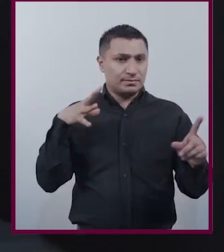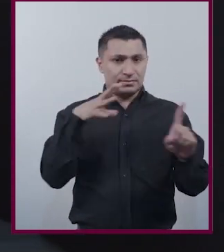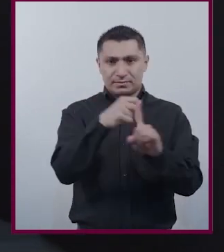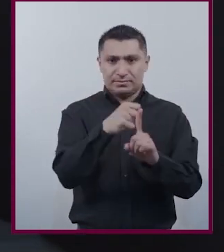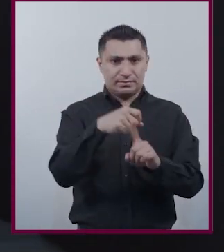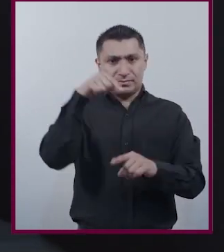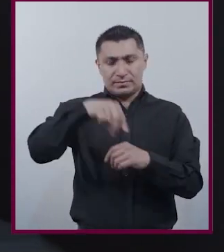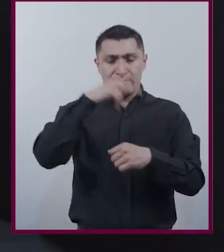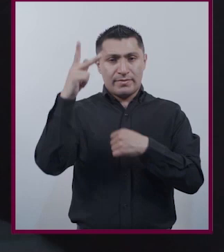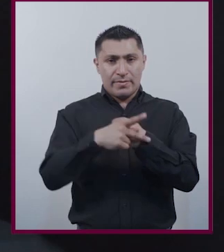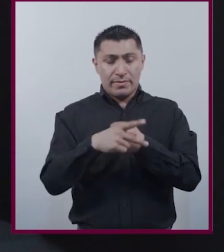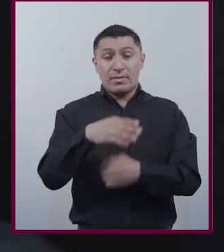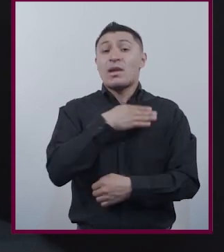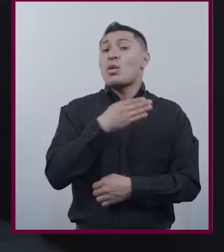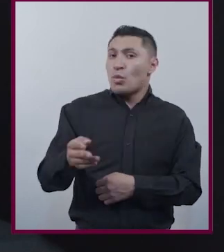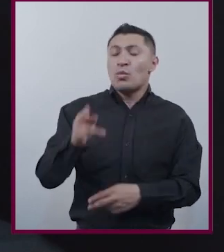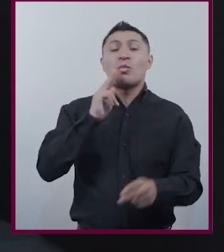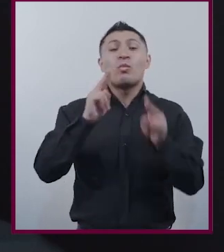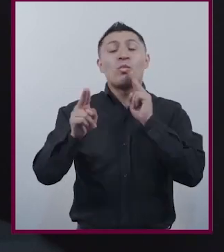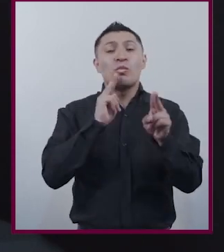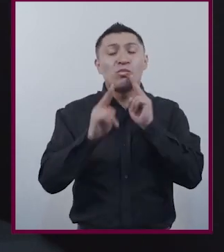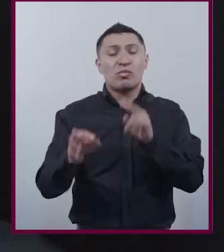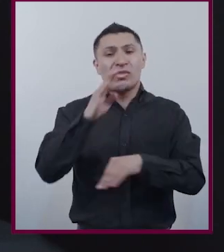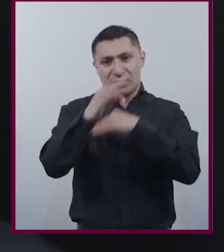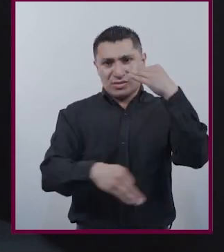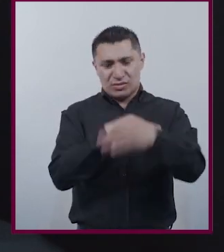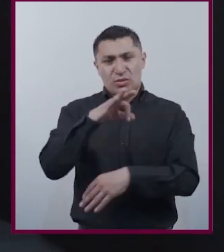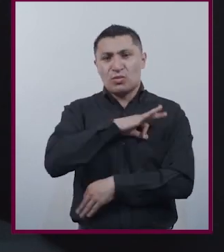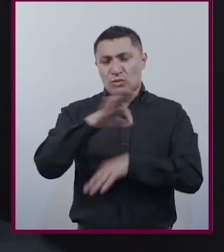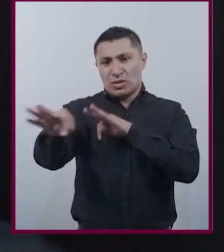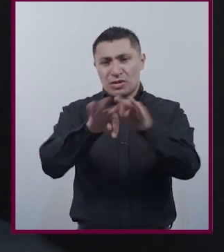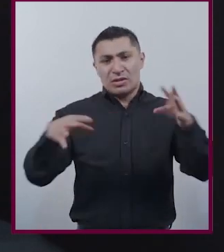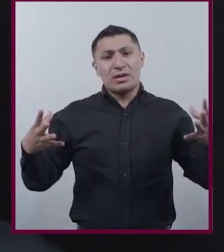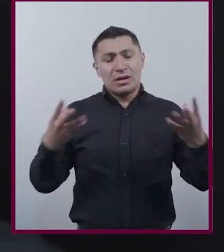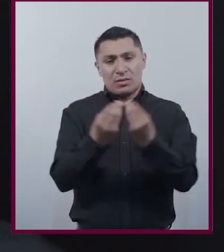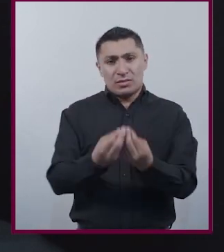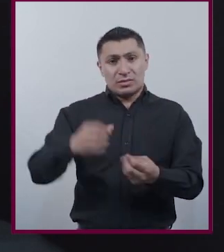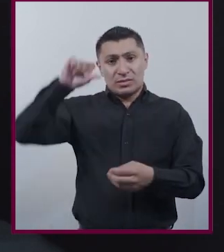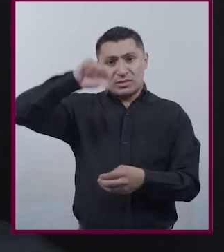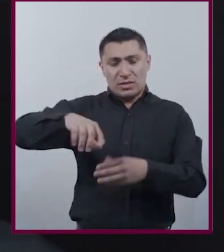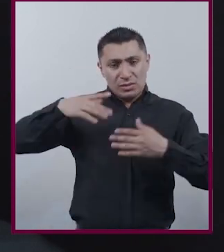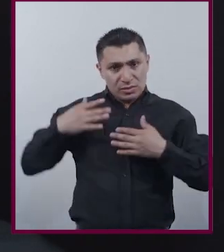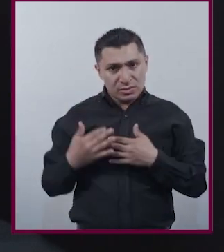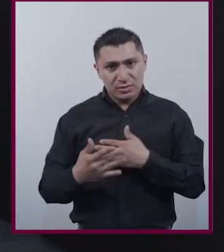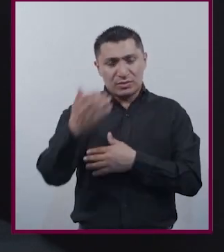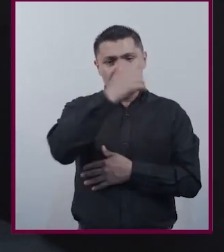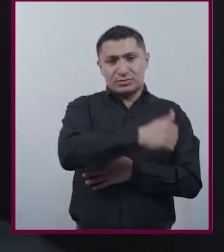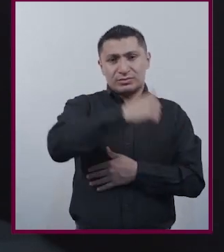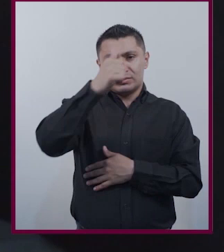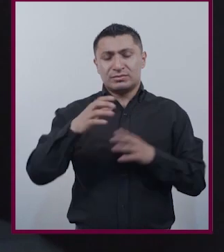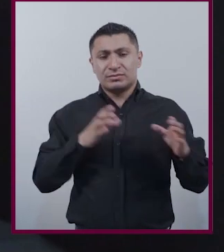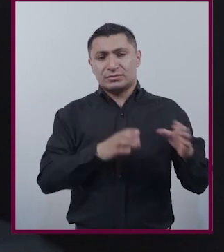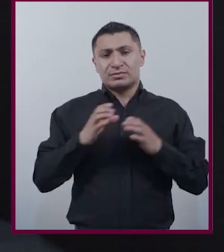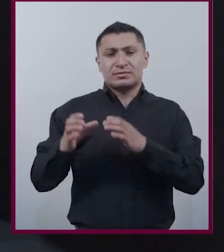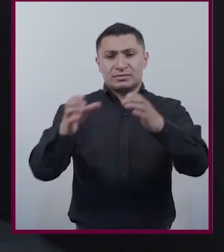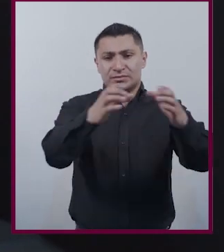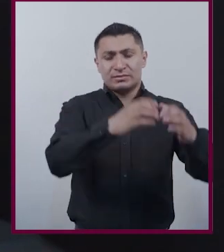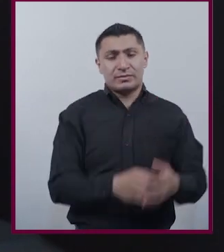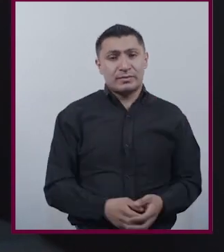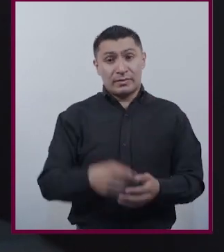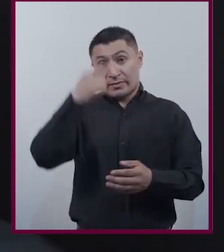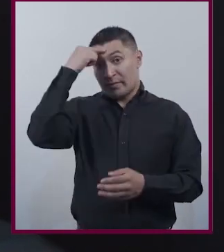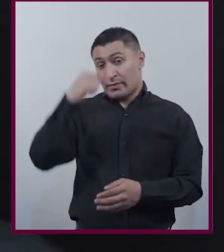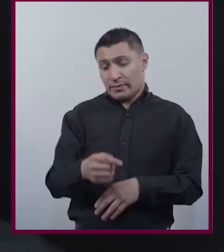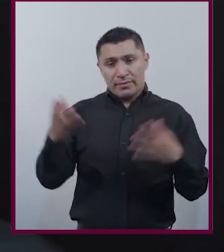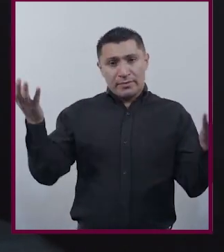La buena noticia Es que todos Podemos trabajar A partir de hoy Y desde nuestras Propias comunidades Para